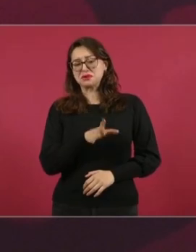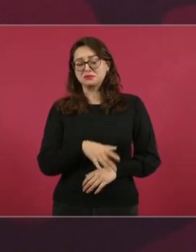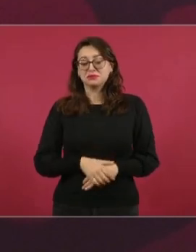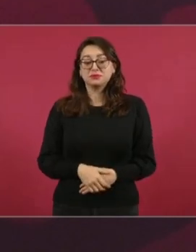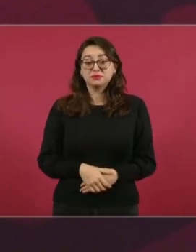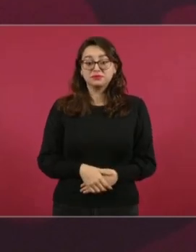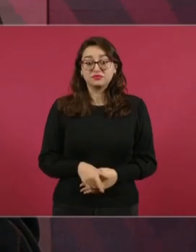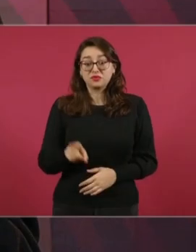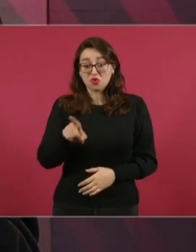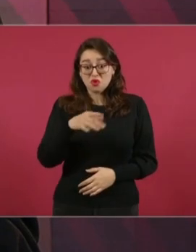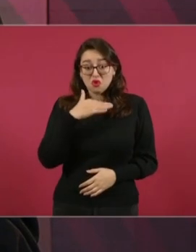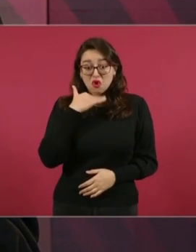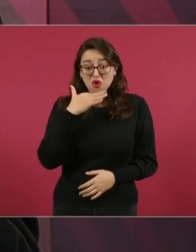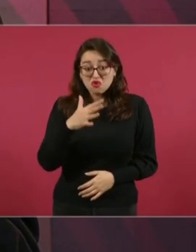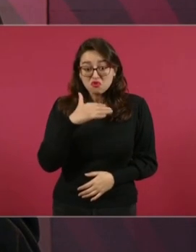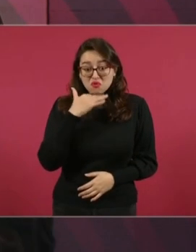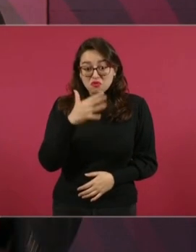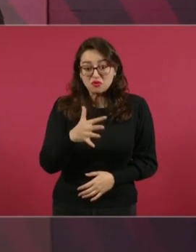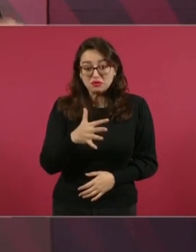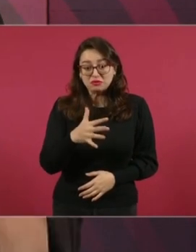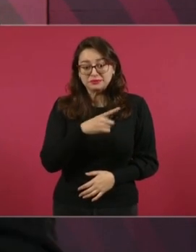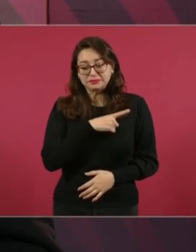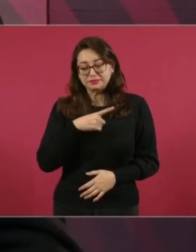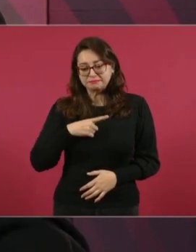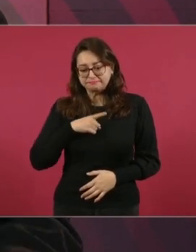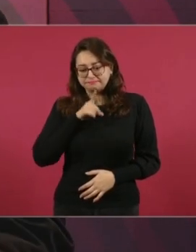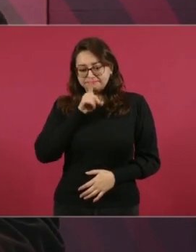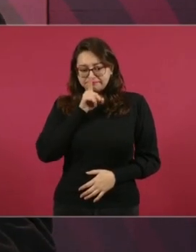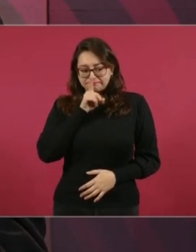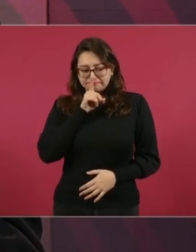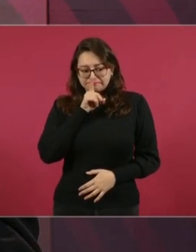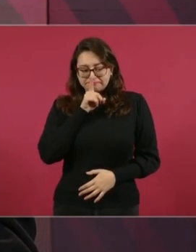y agacharse.